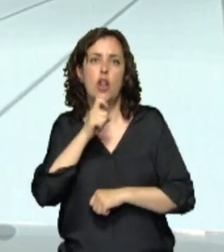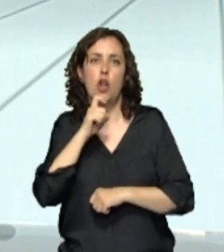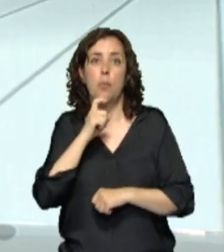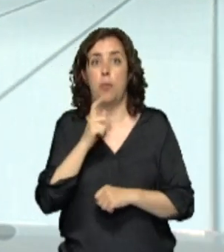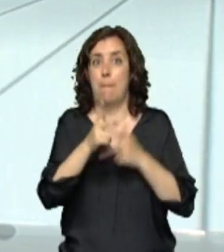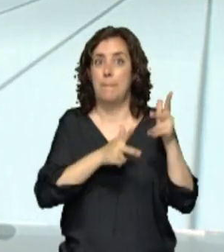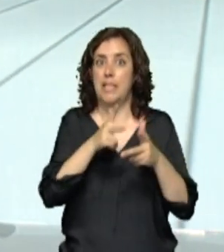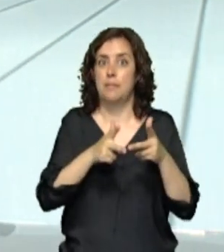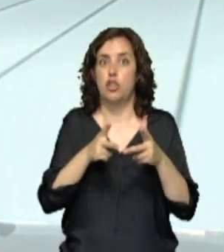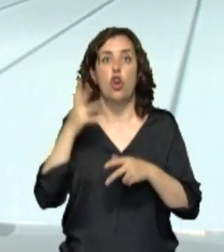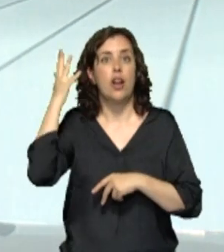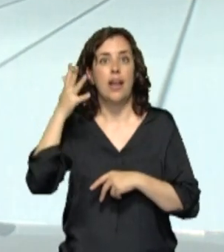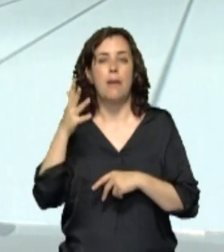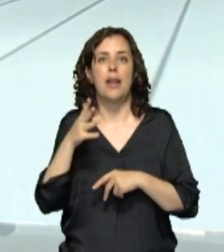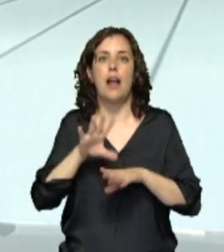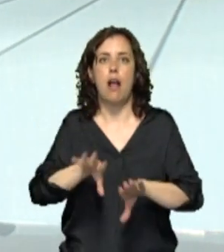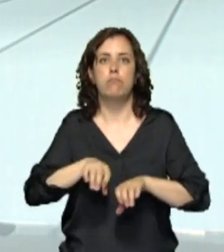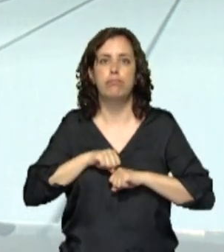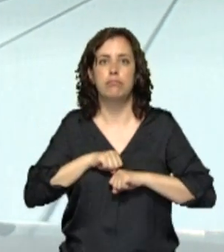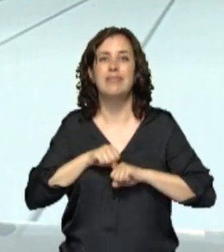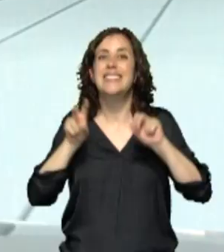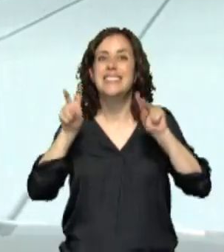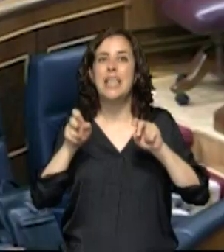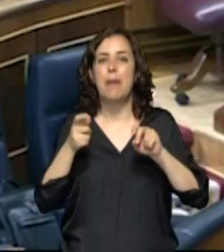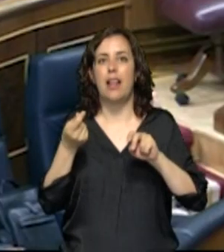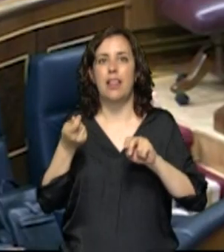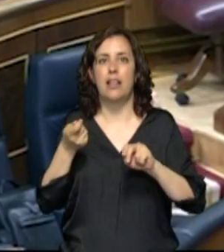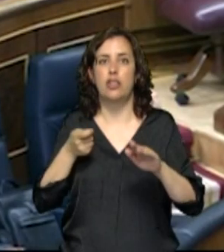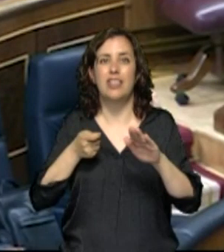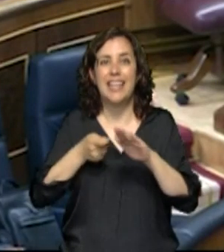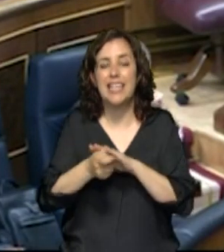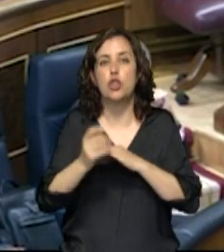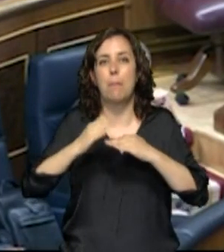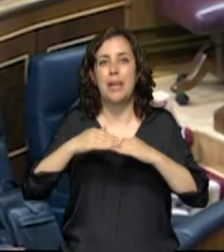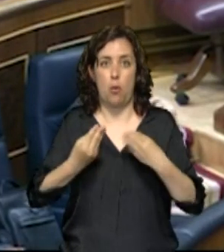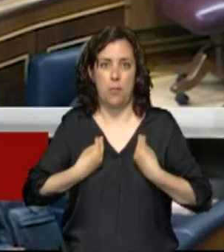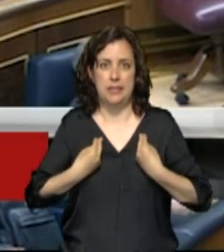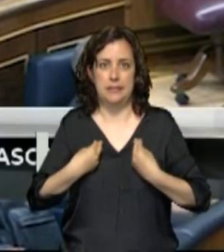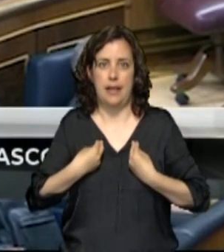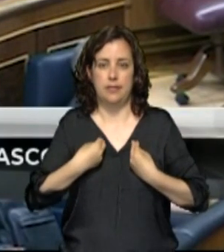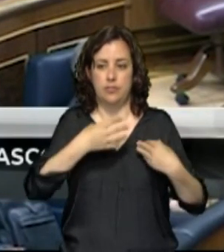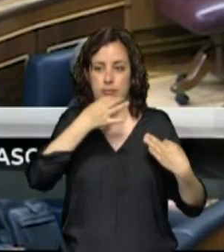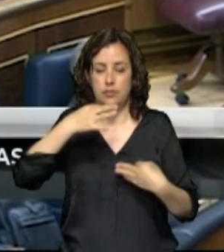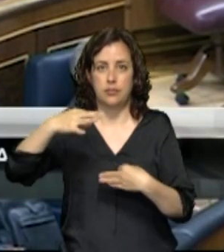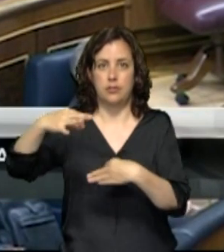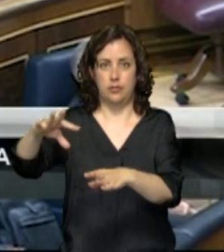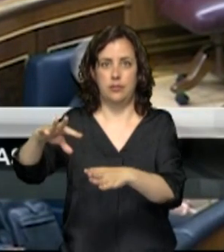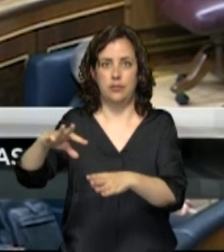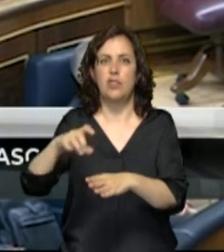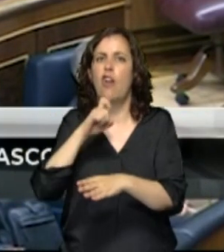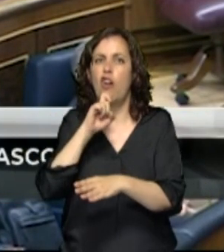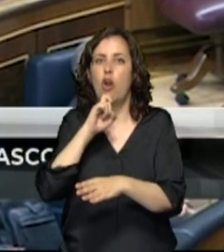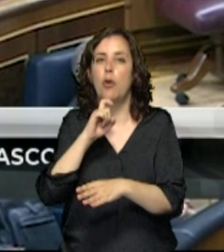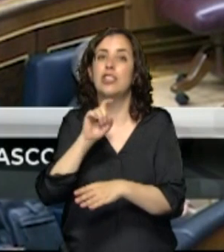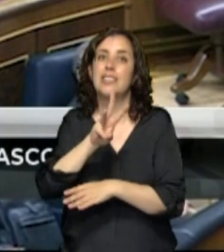competencias en relación al ingreso mínimo vital. Según lo pactado, el traspaso de la gestión se hará antes del 31 de